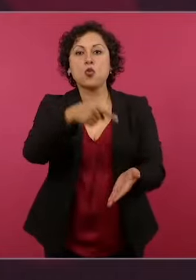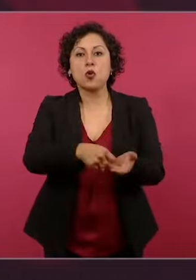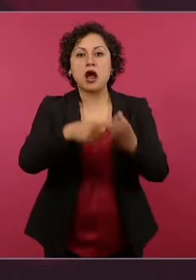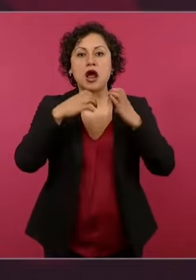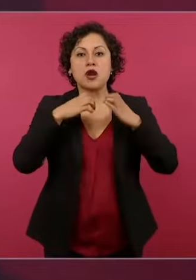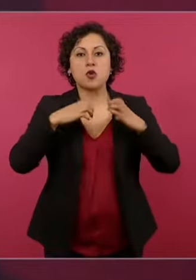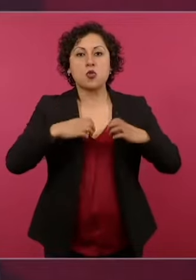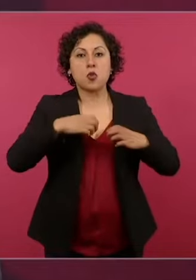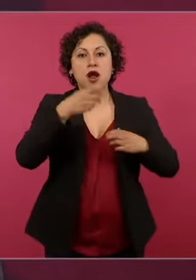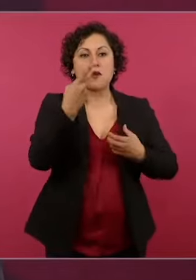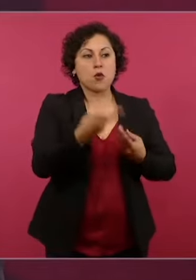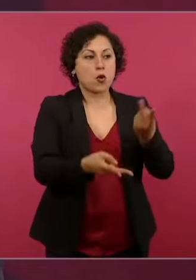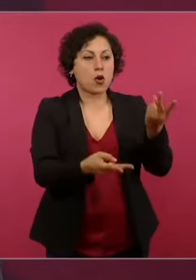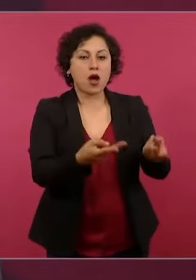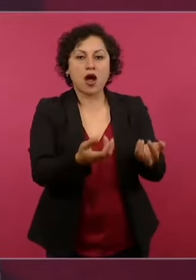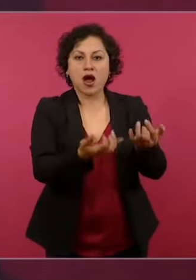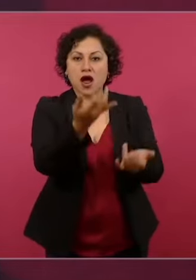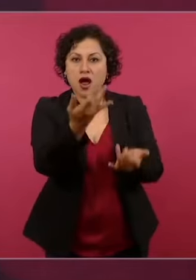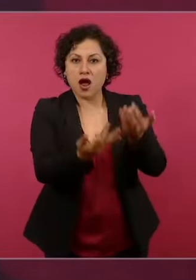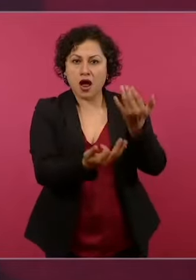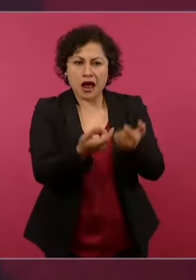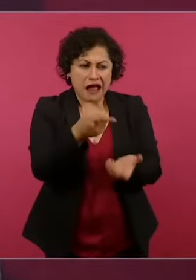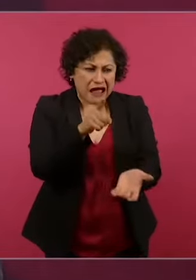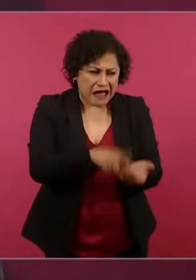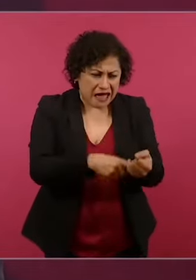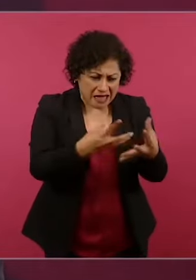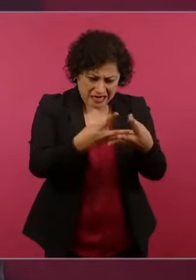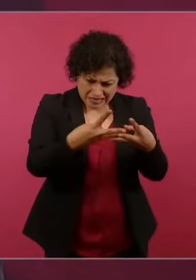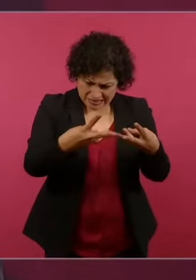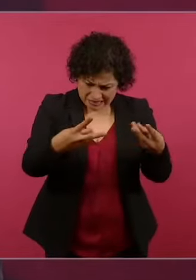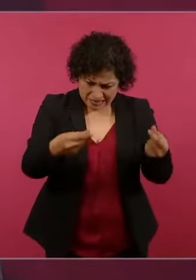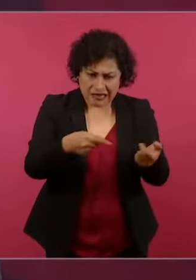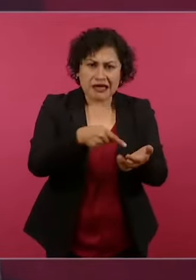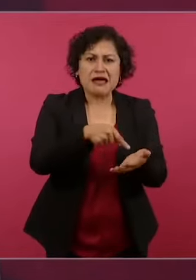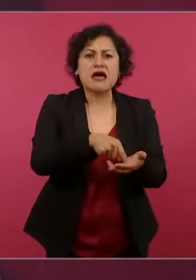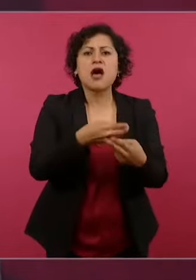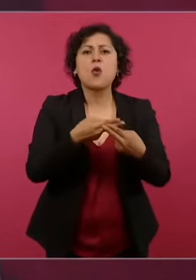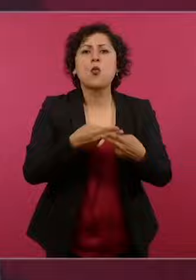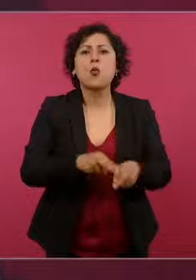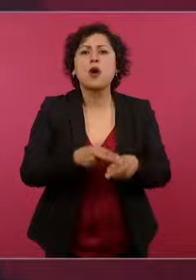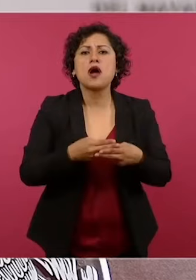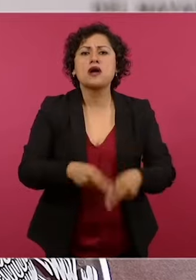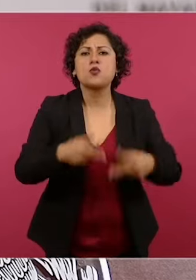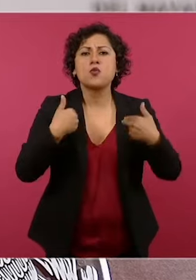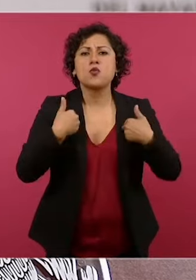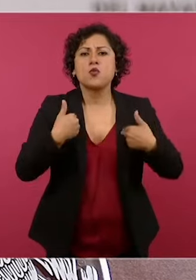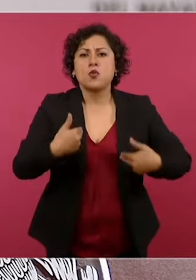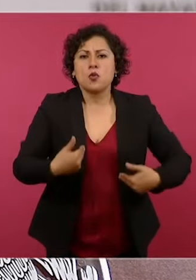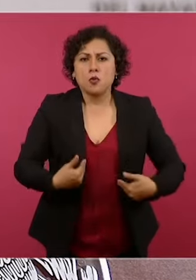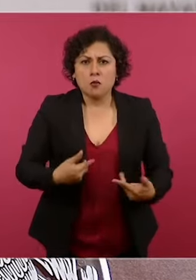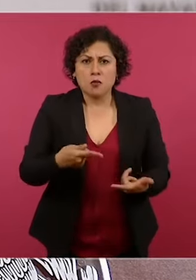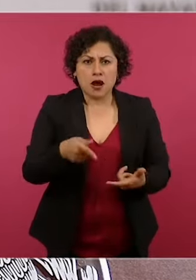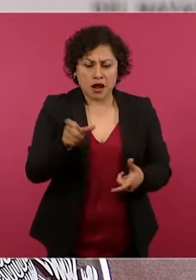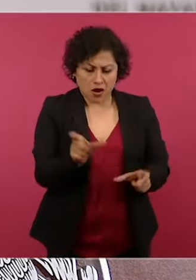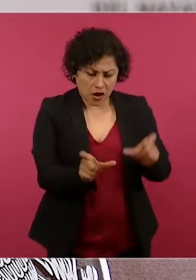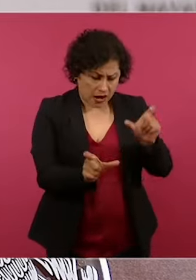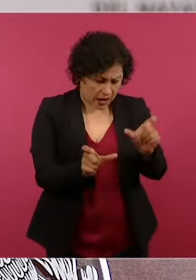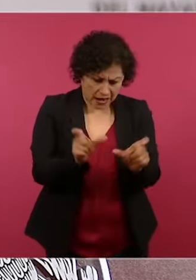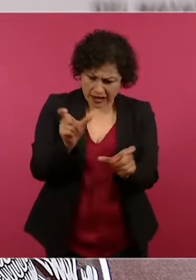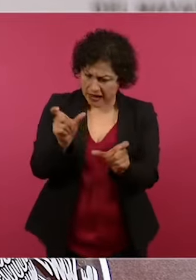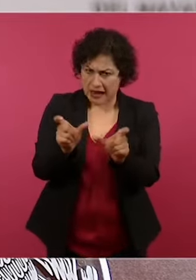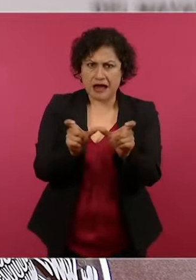un crematorio, restos humanos y credenciales de personas